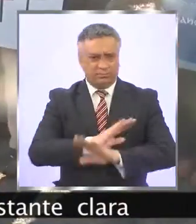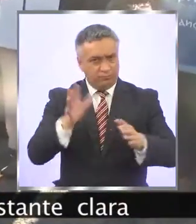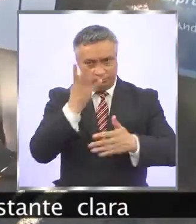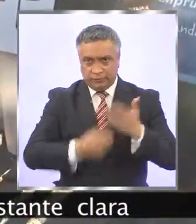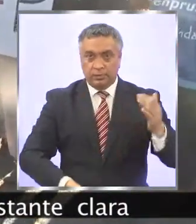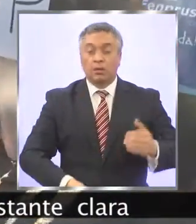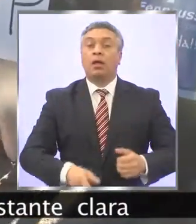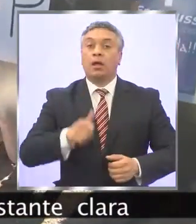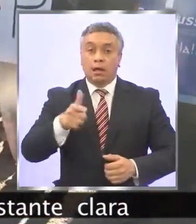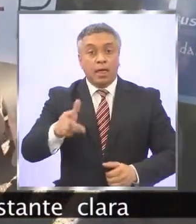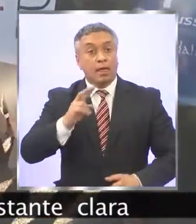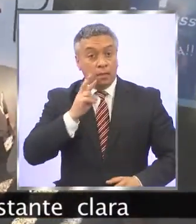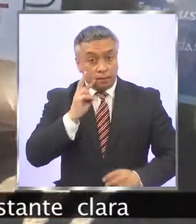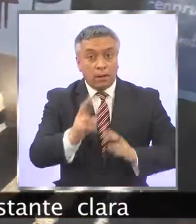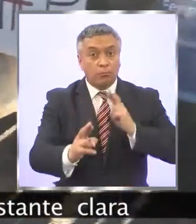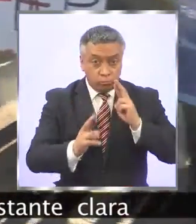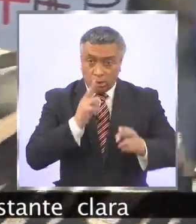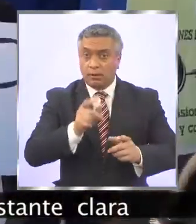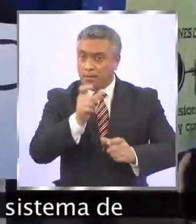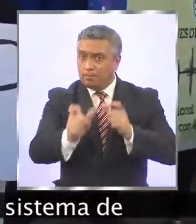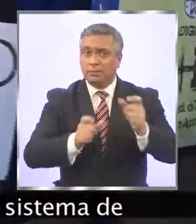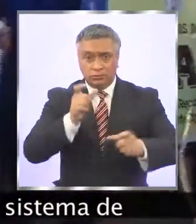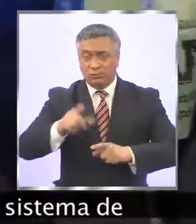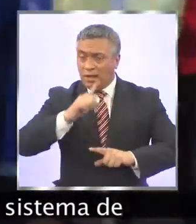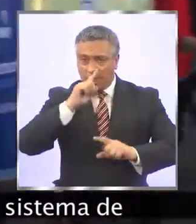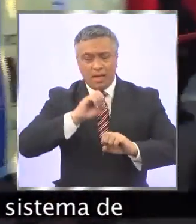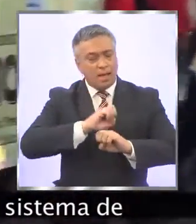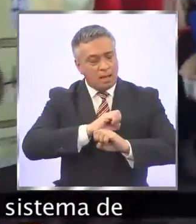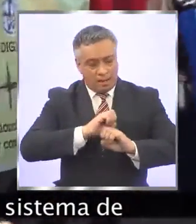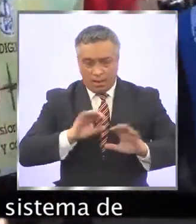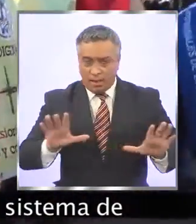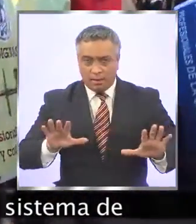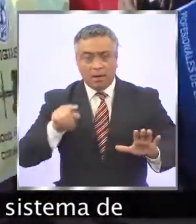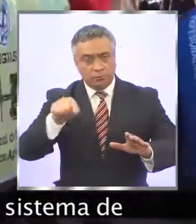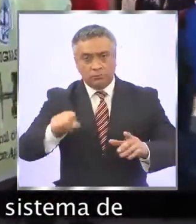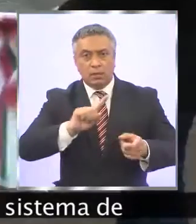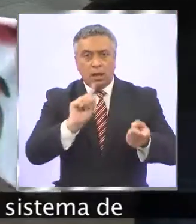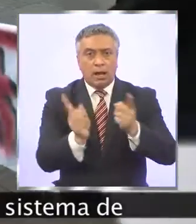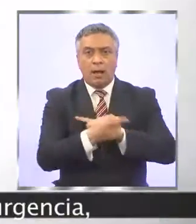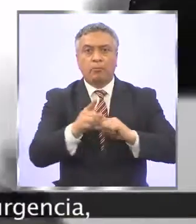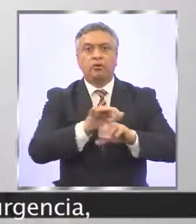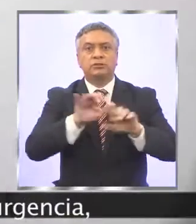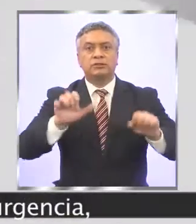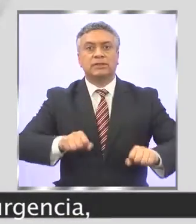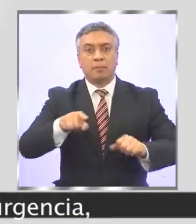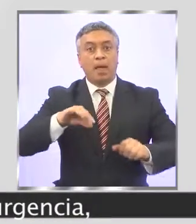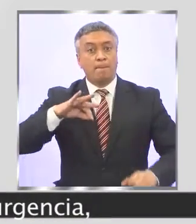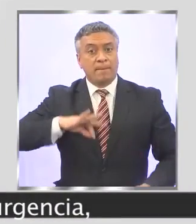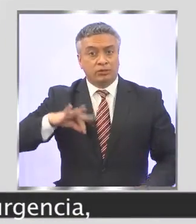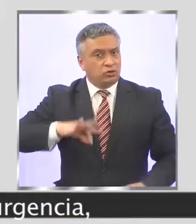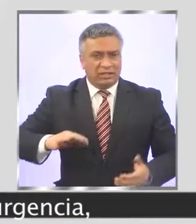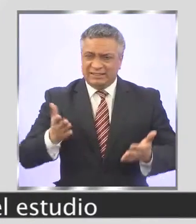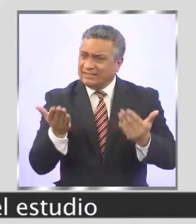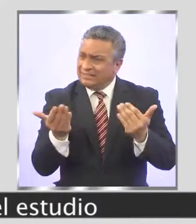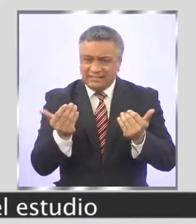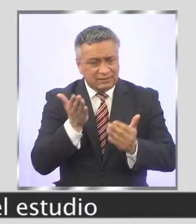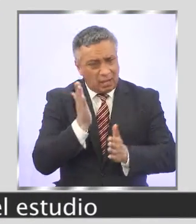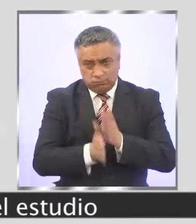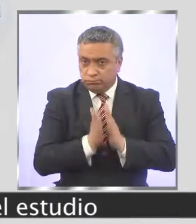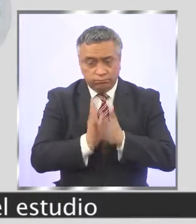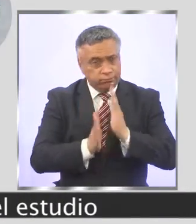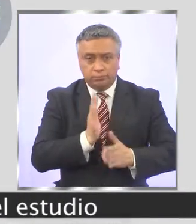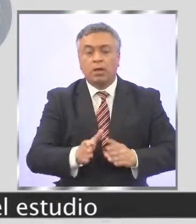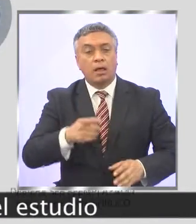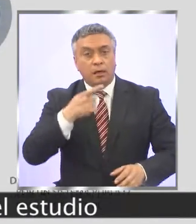claro. La respuesta de la gente es bastante clara. Al parecer, un cambio al actual sistema de pensiones se requiere con urgencia. Así quedó